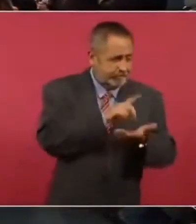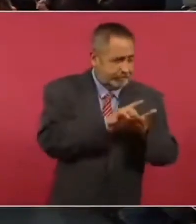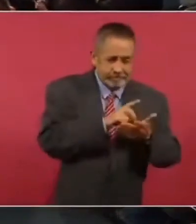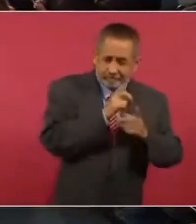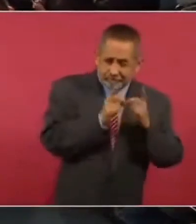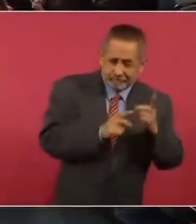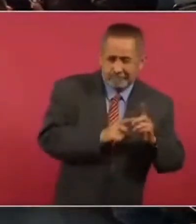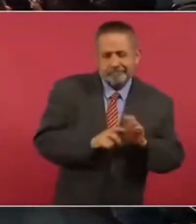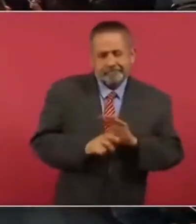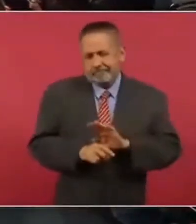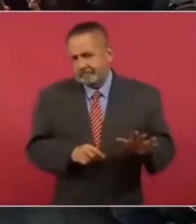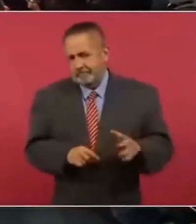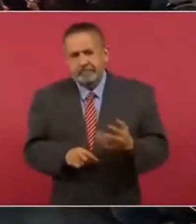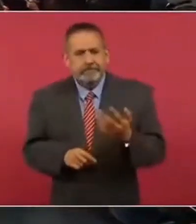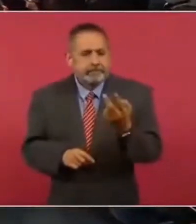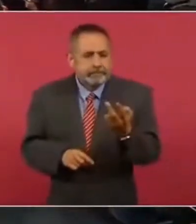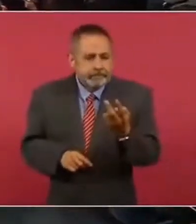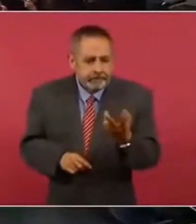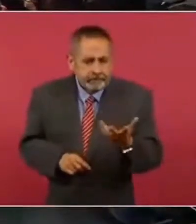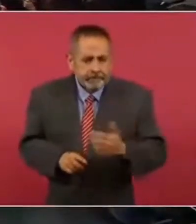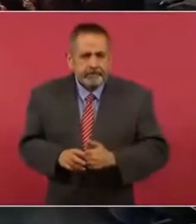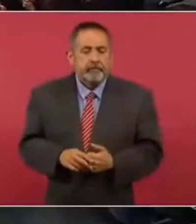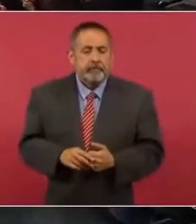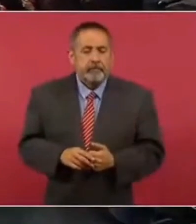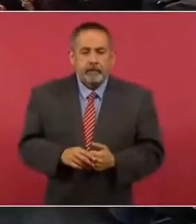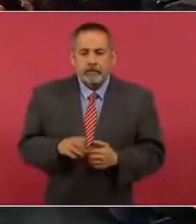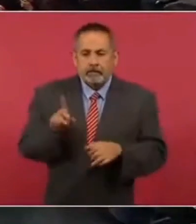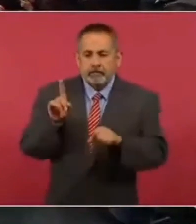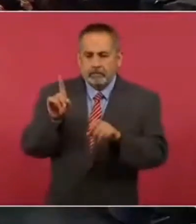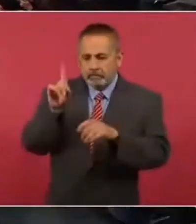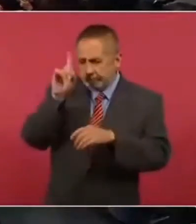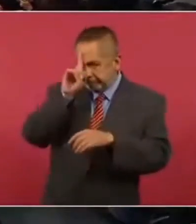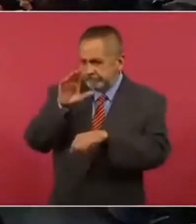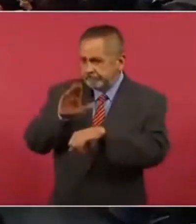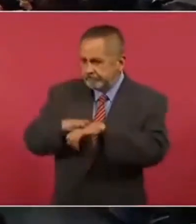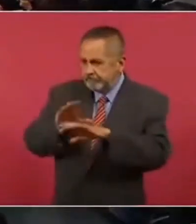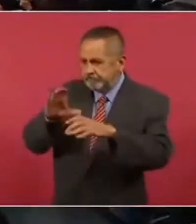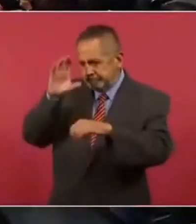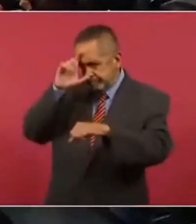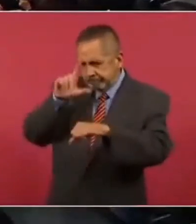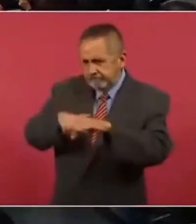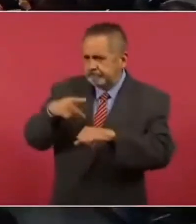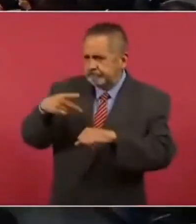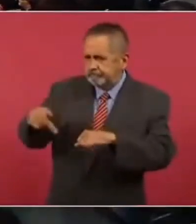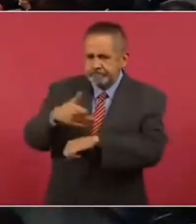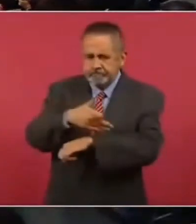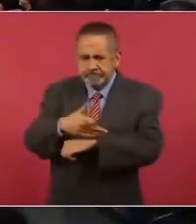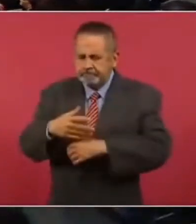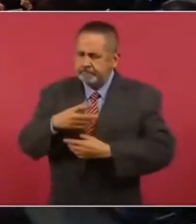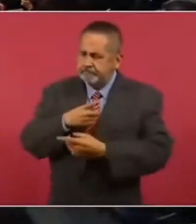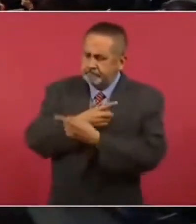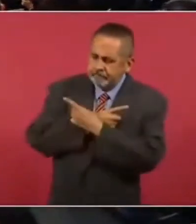Entonces, ¿por qué no fortalecer valores culturales, morales, espirituales?